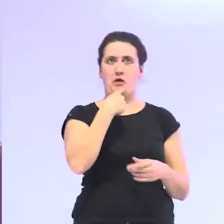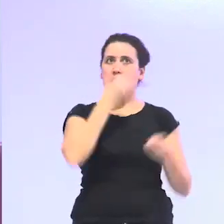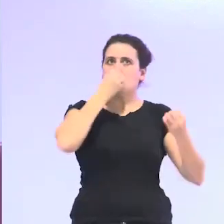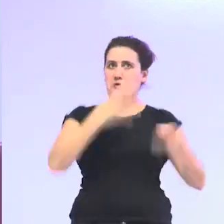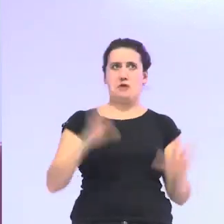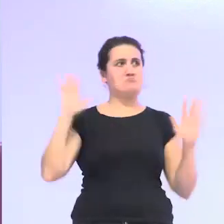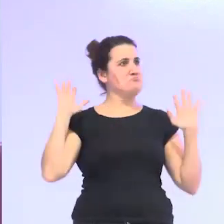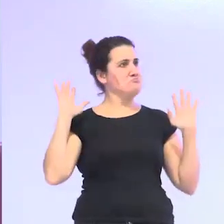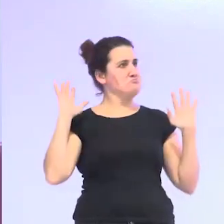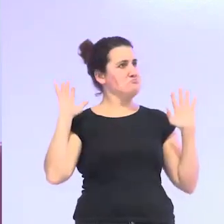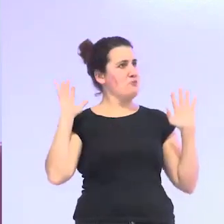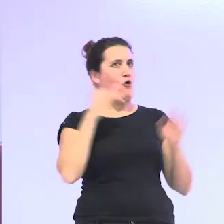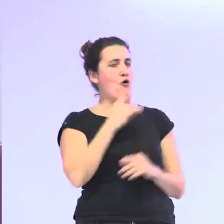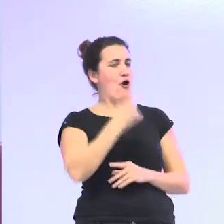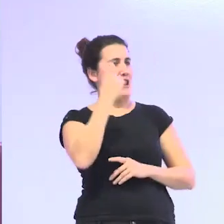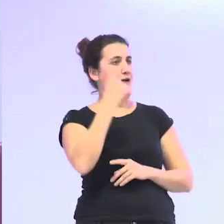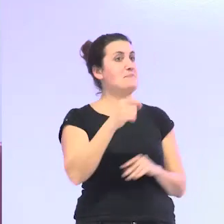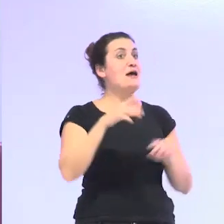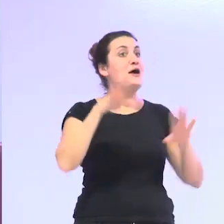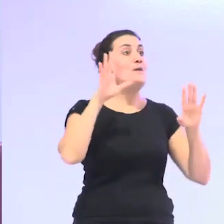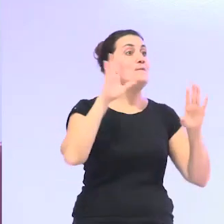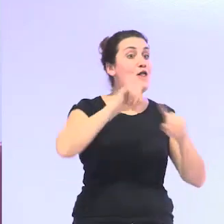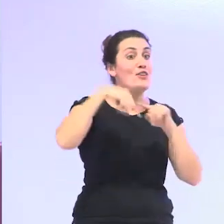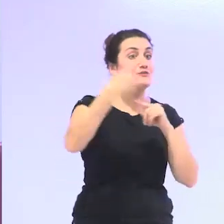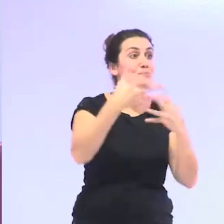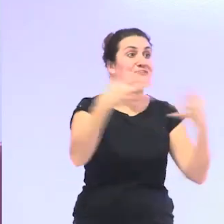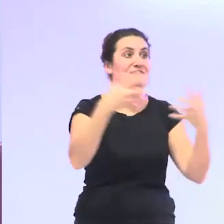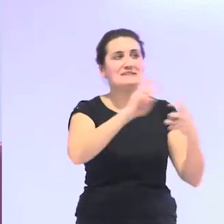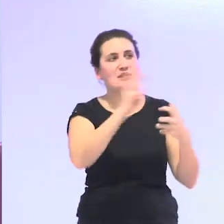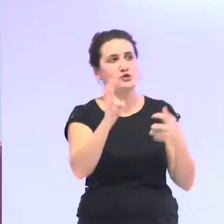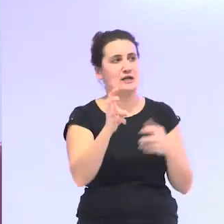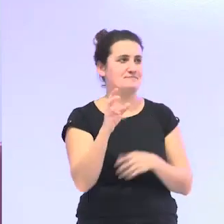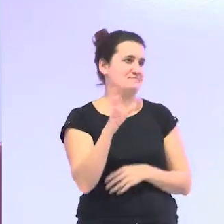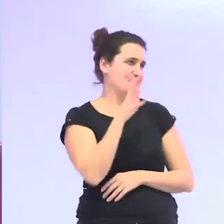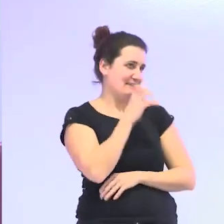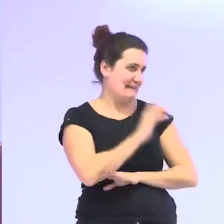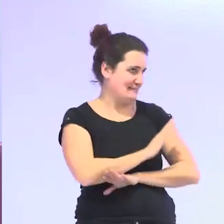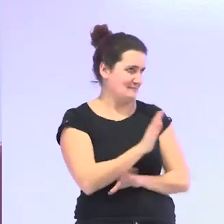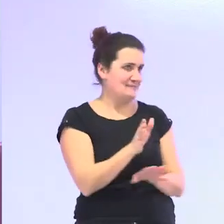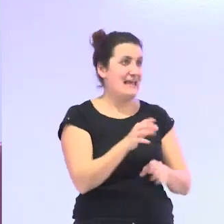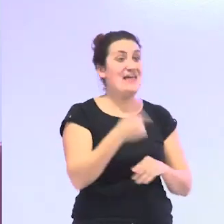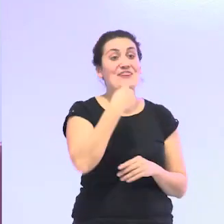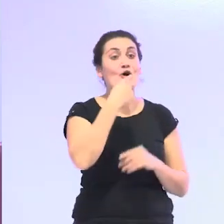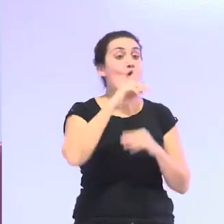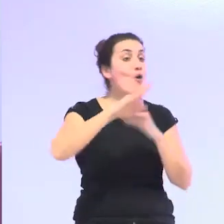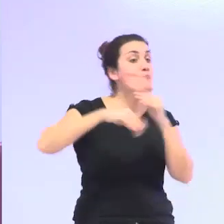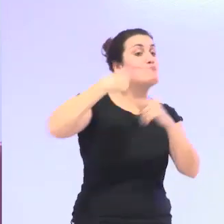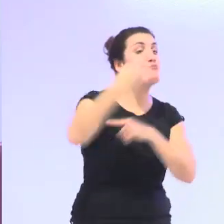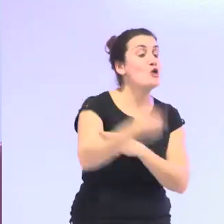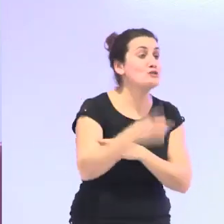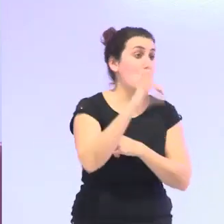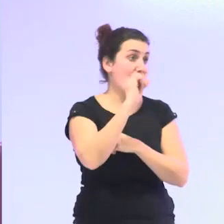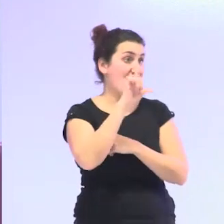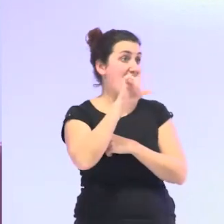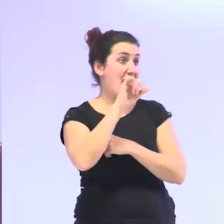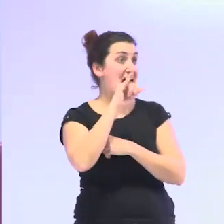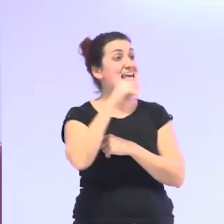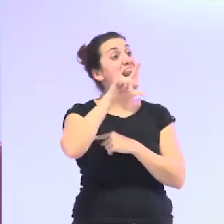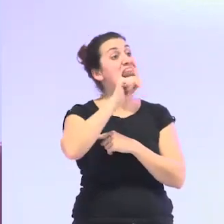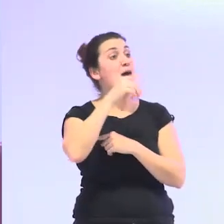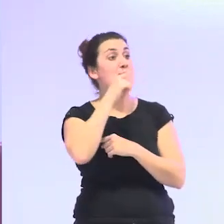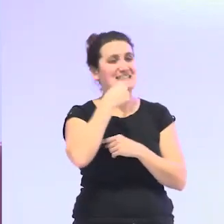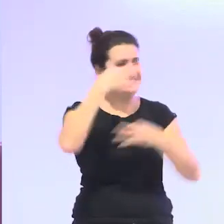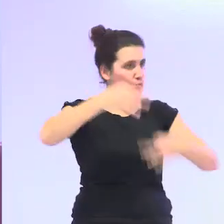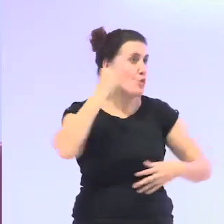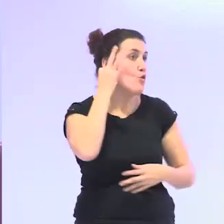bien que bien estupendo pero la fastidió con la siguiente frase dijo que el próximo Dalai Lama sería una mujer y que